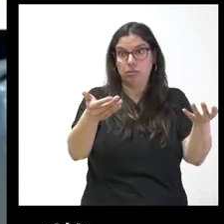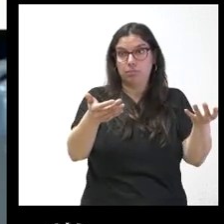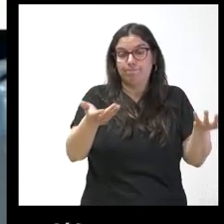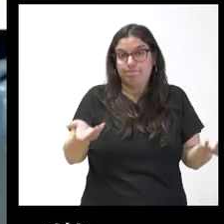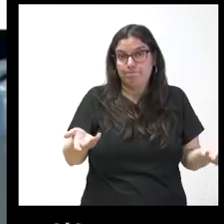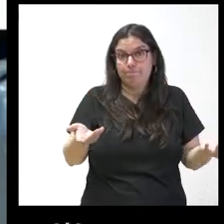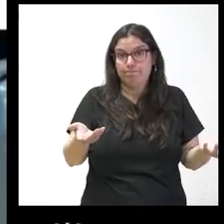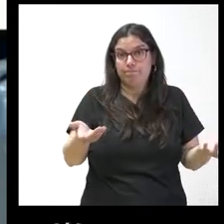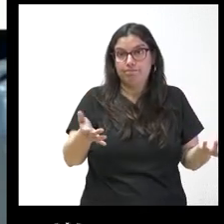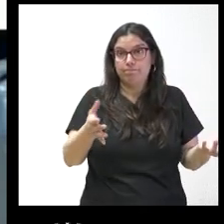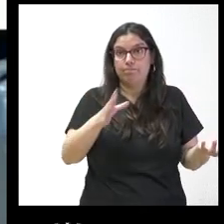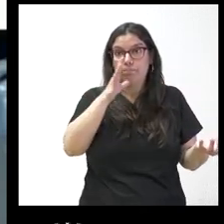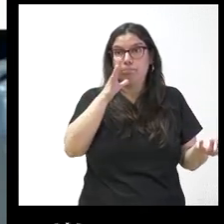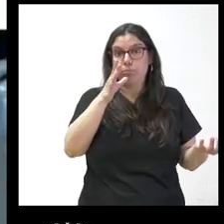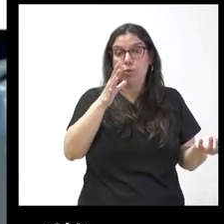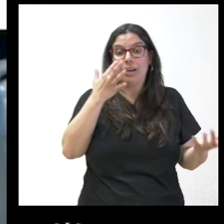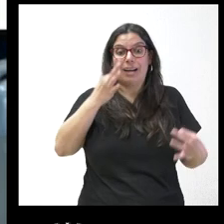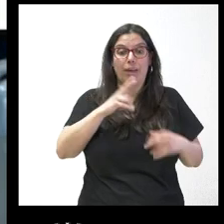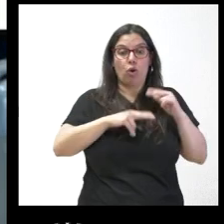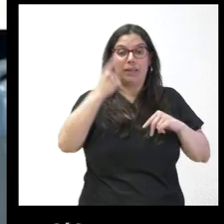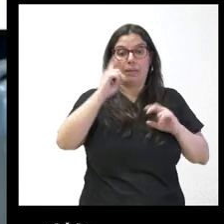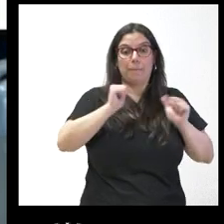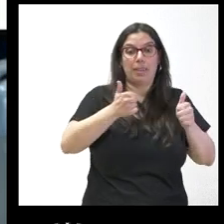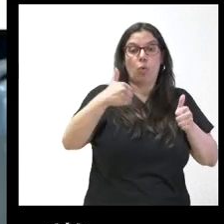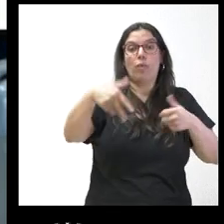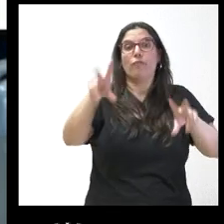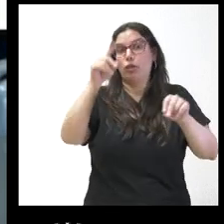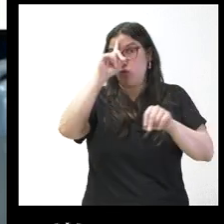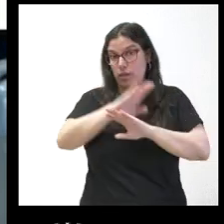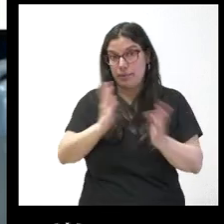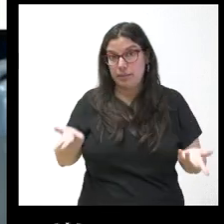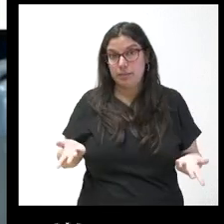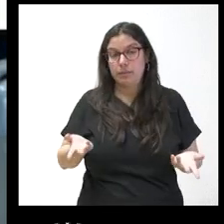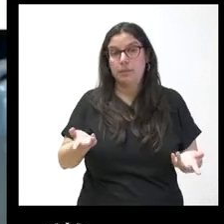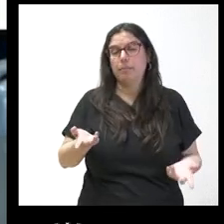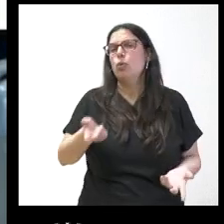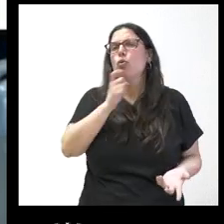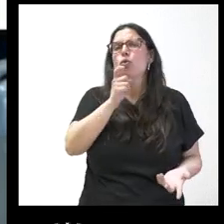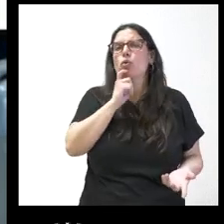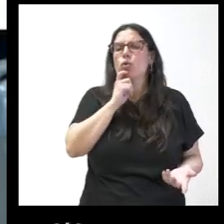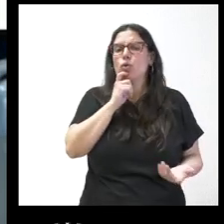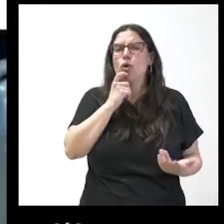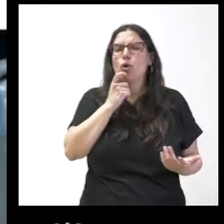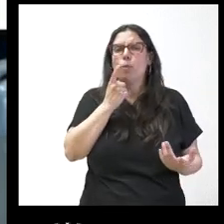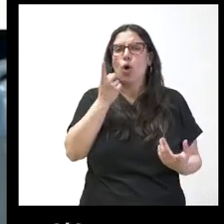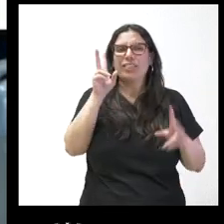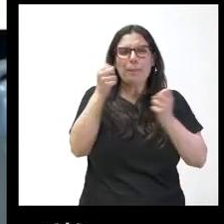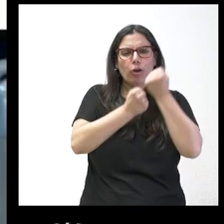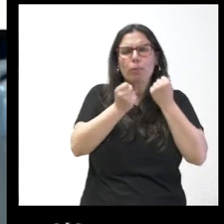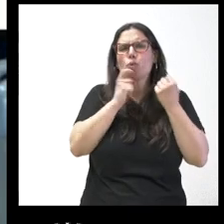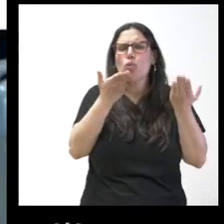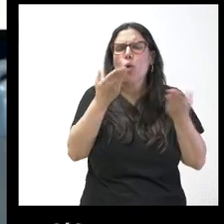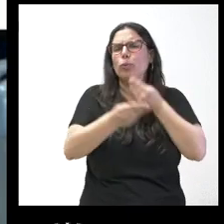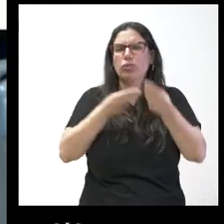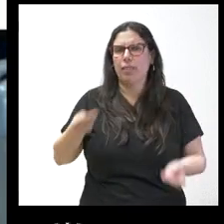se sabe cuando empieza pero no acaba o como como se afronta financieramente esto muchas gracias